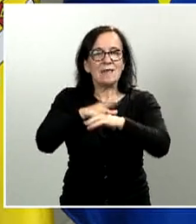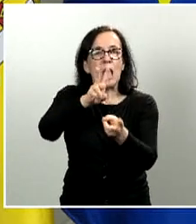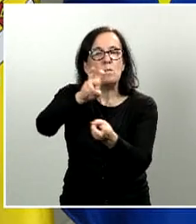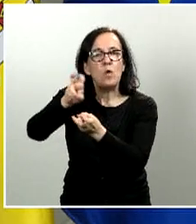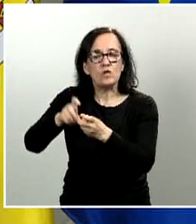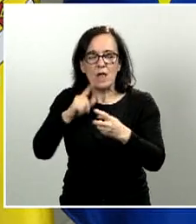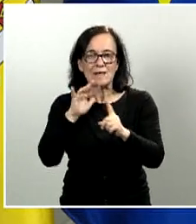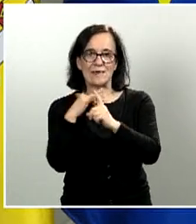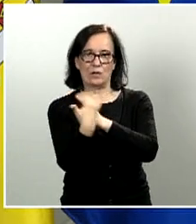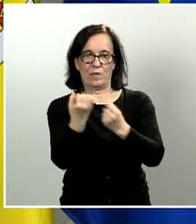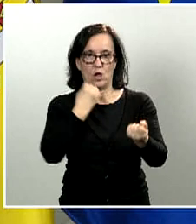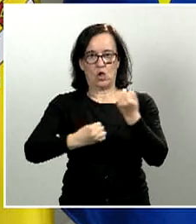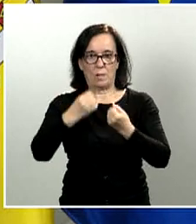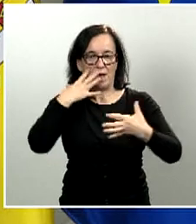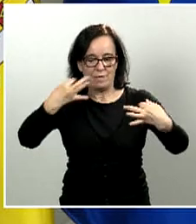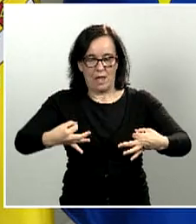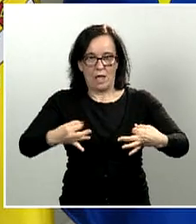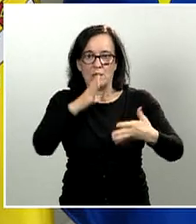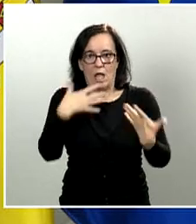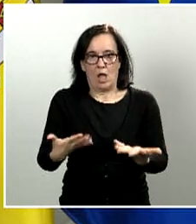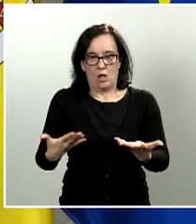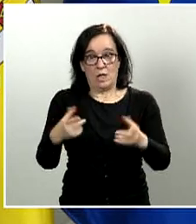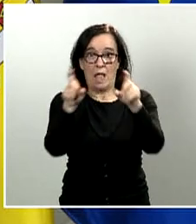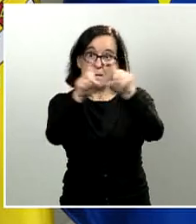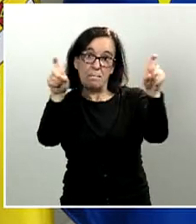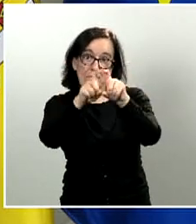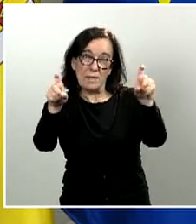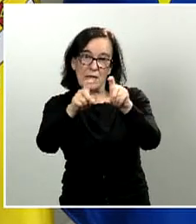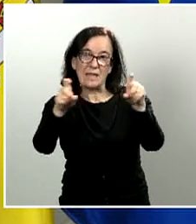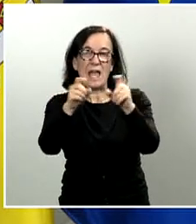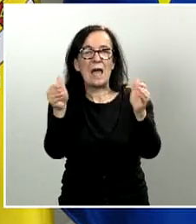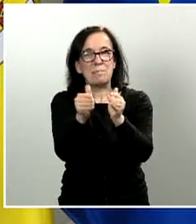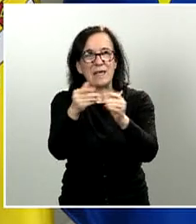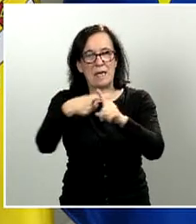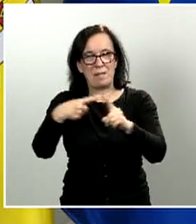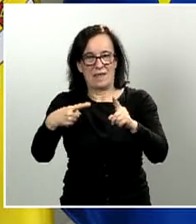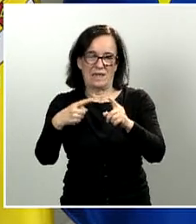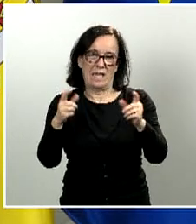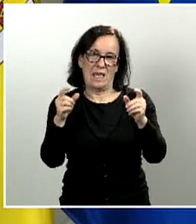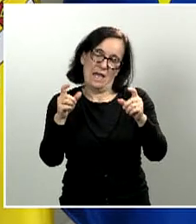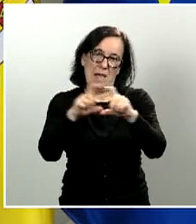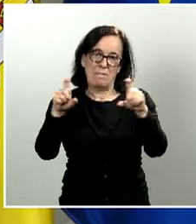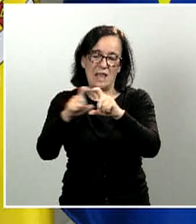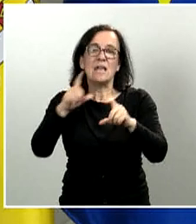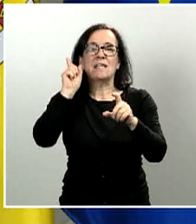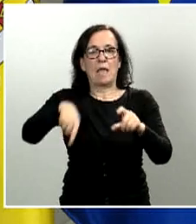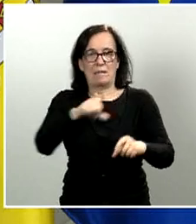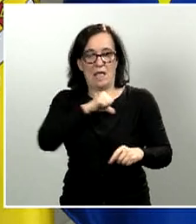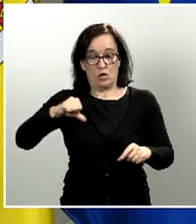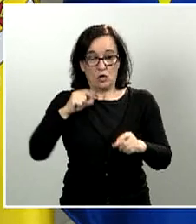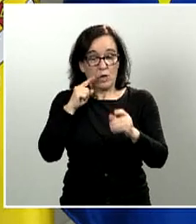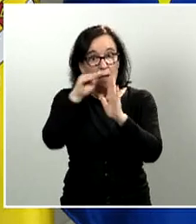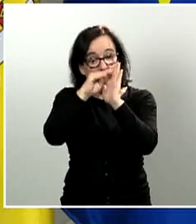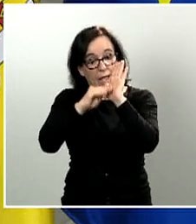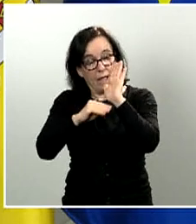económica real a la que se enfrentan las empresas, sobre todo las pymes y los autónomos. Este conjunto de medidas fiscales permitirá liberar